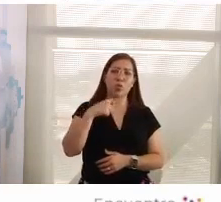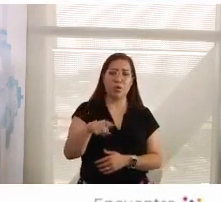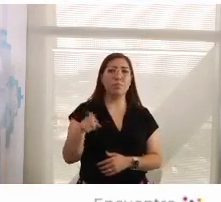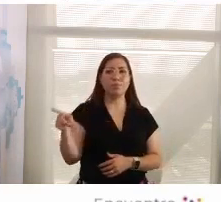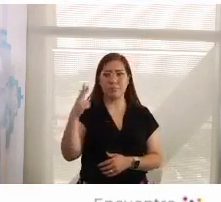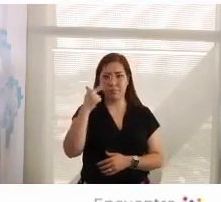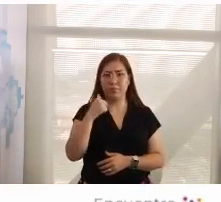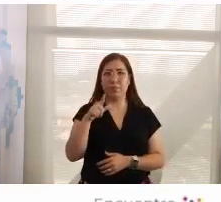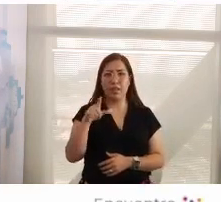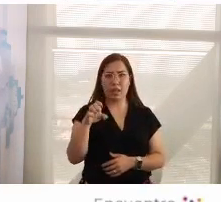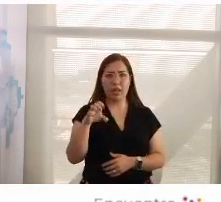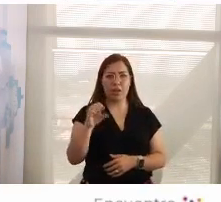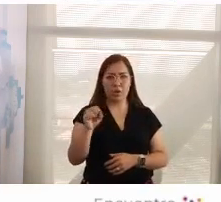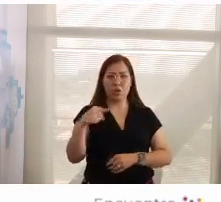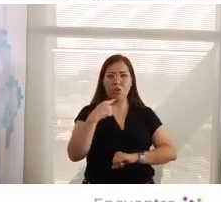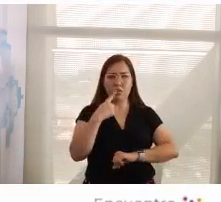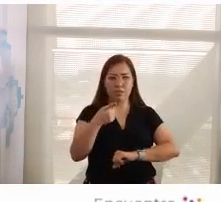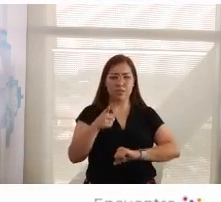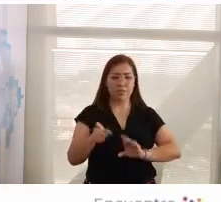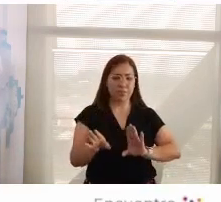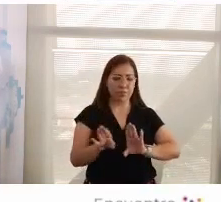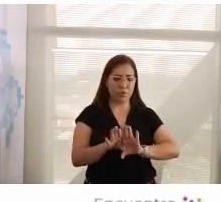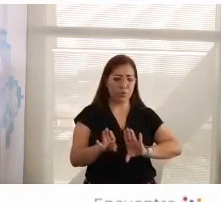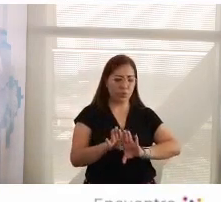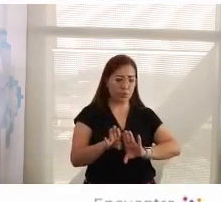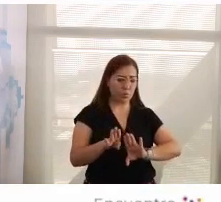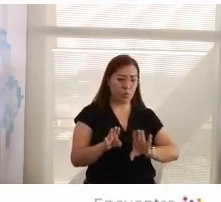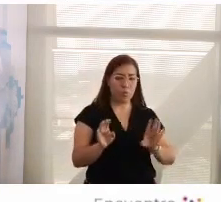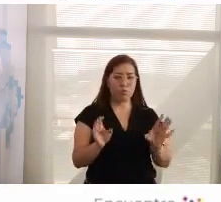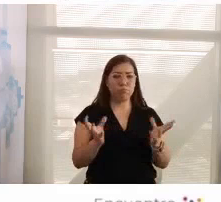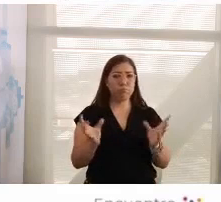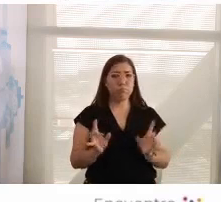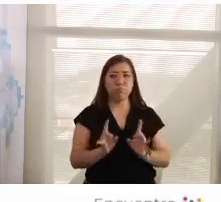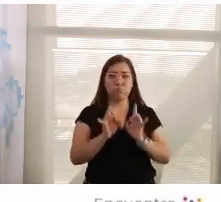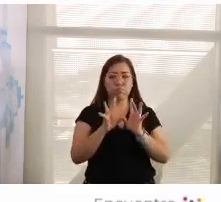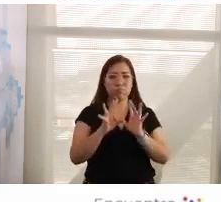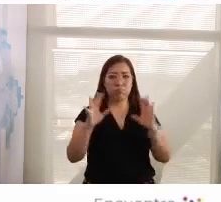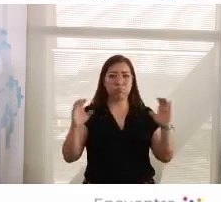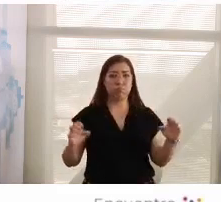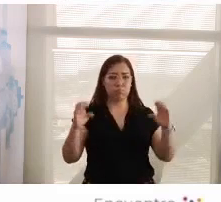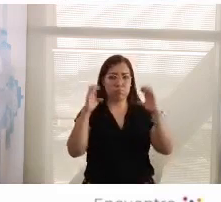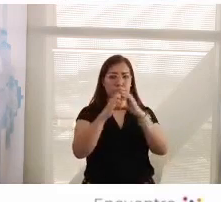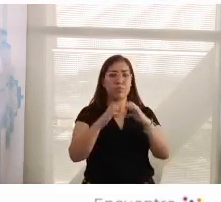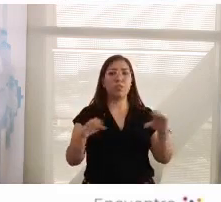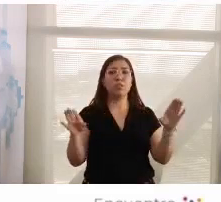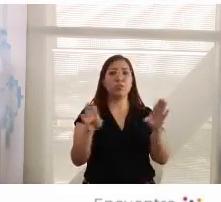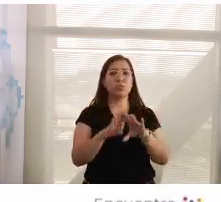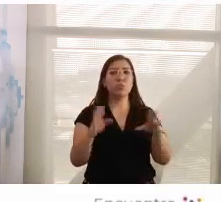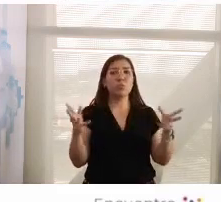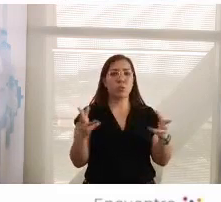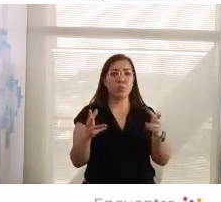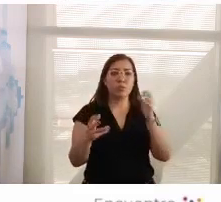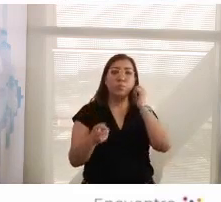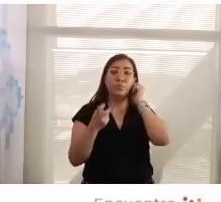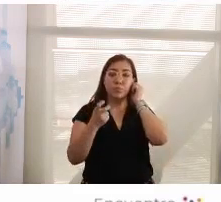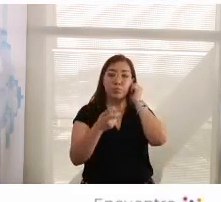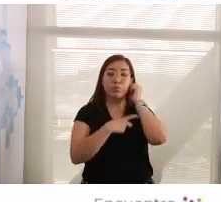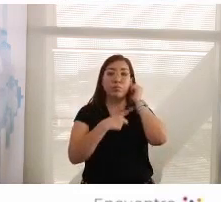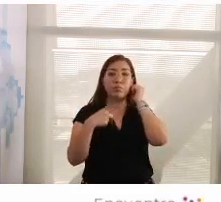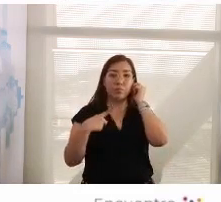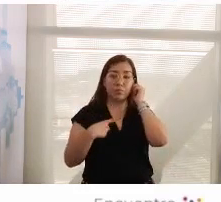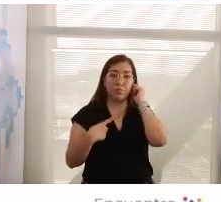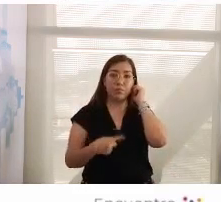Leo, la organización de la divergencia, que eso es la sociedad civil, interpelar